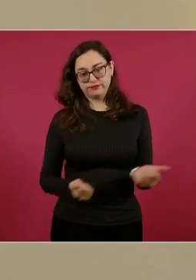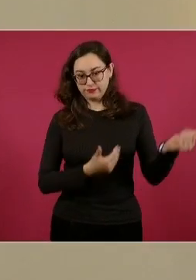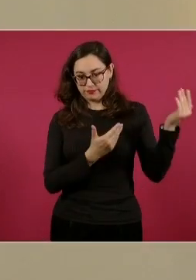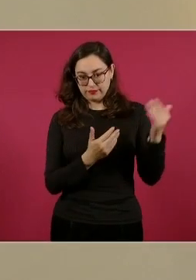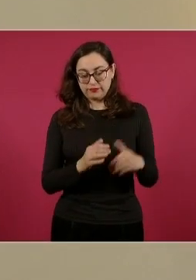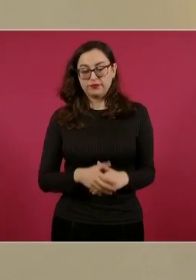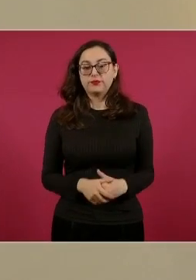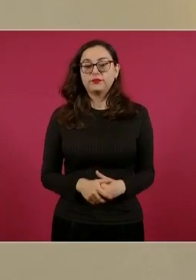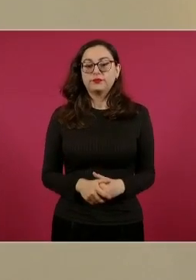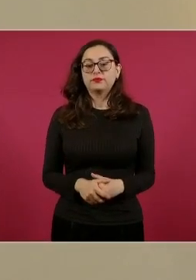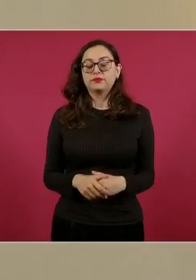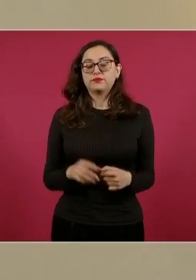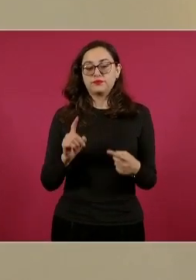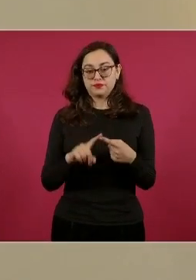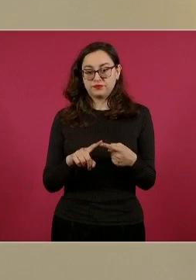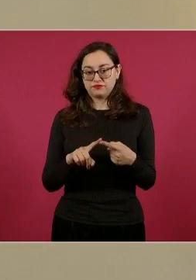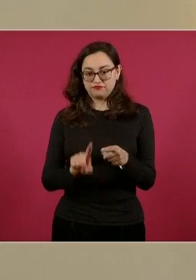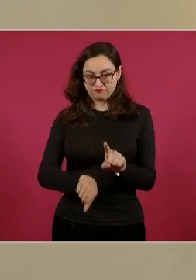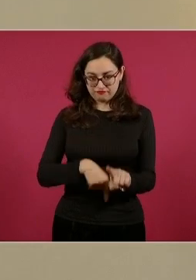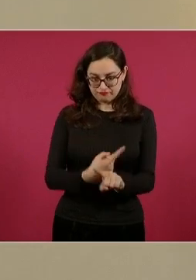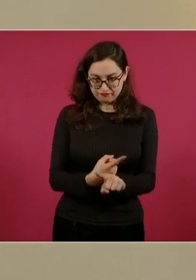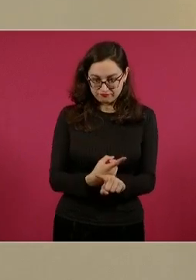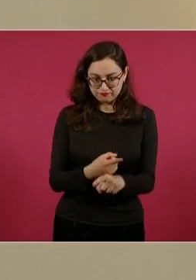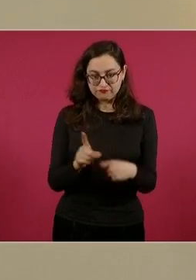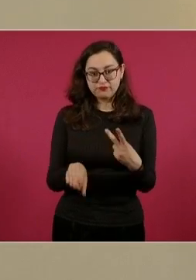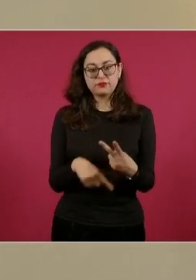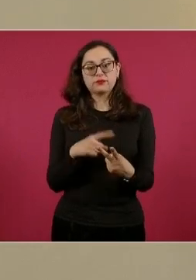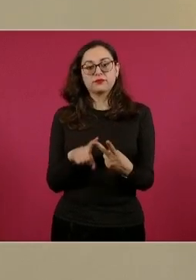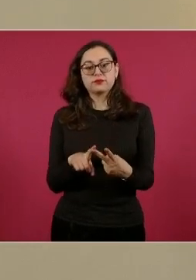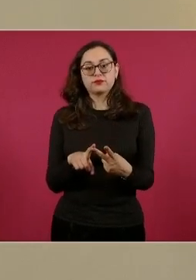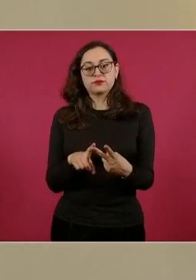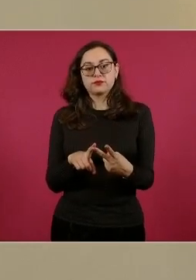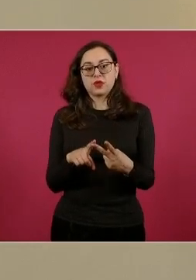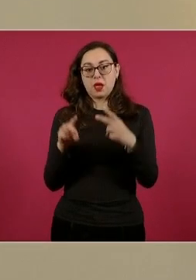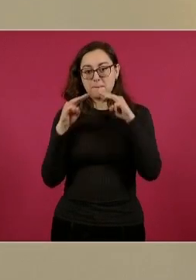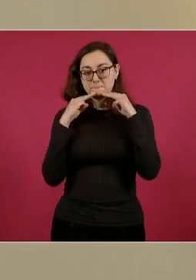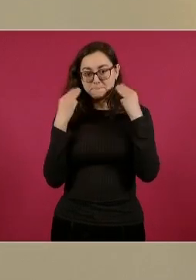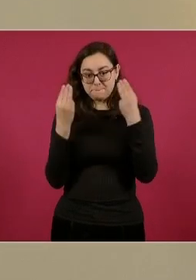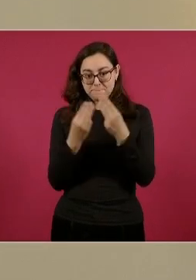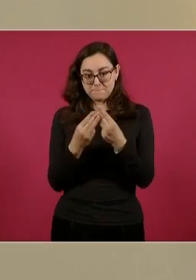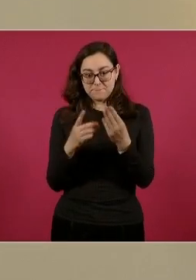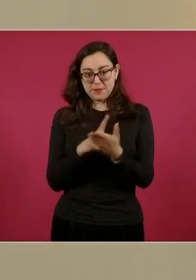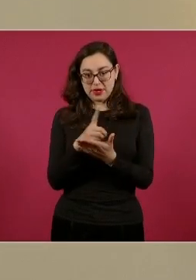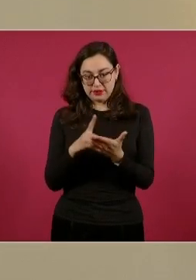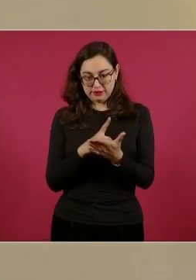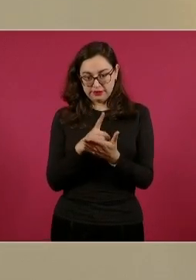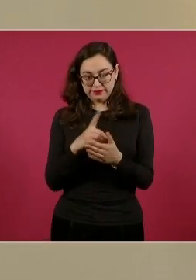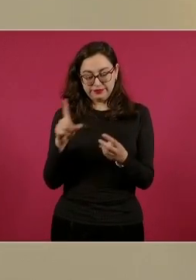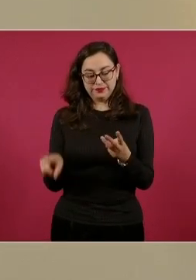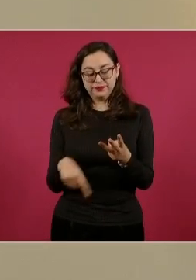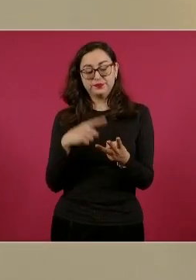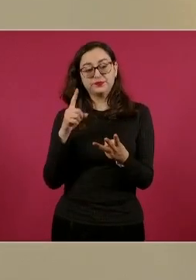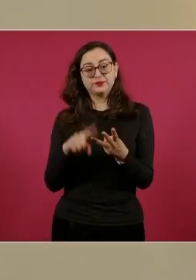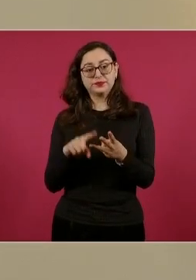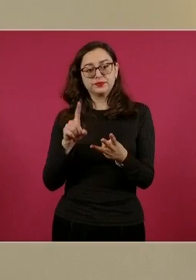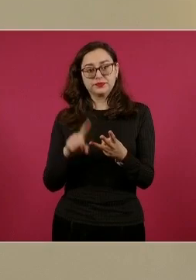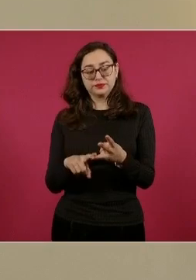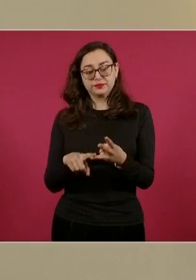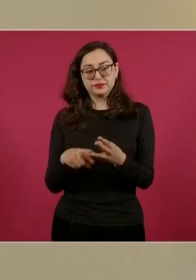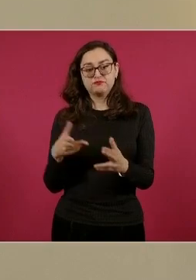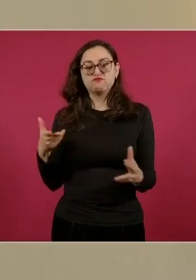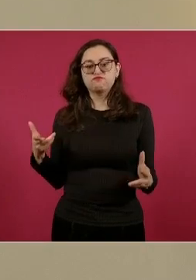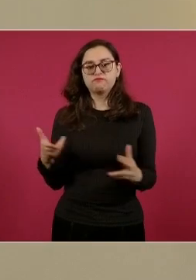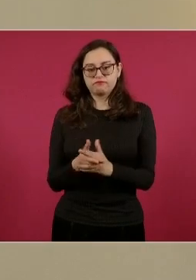Conrado por abuso sexual. Rodrigo, por asociación delictosa y contra la salud. Y Sergio, por